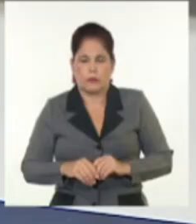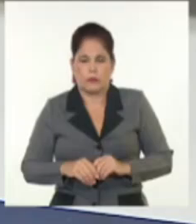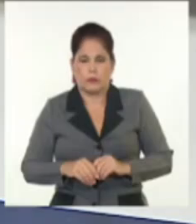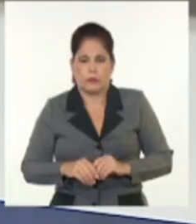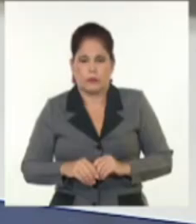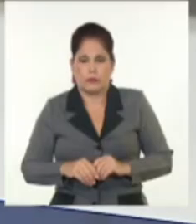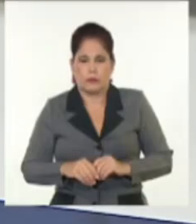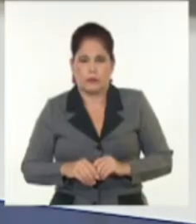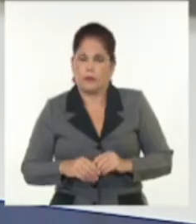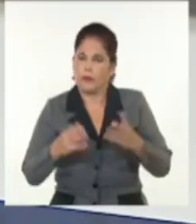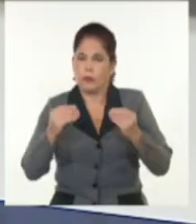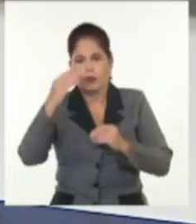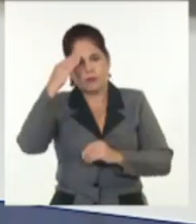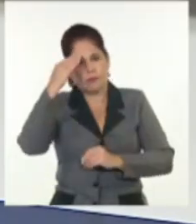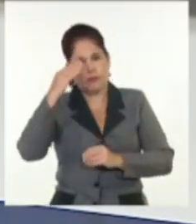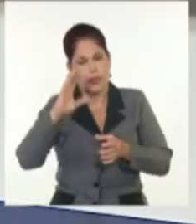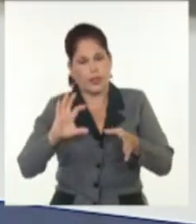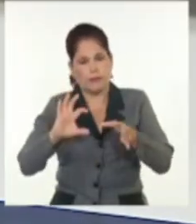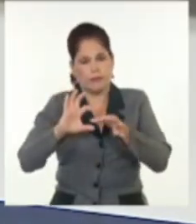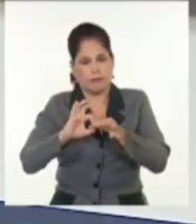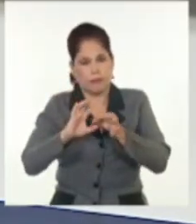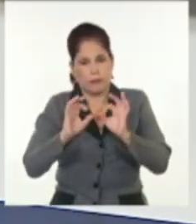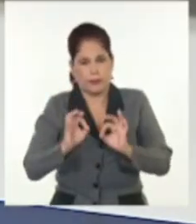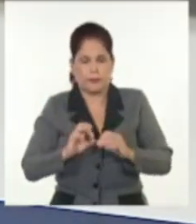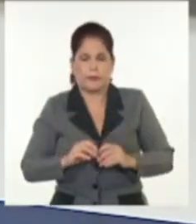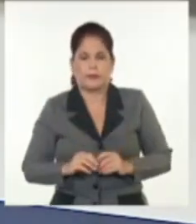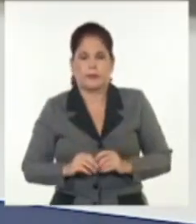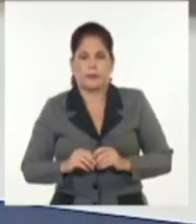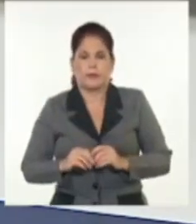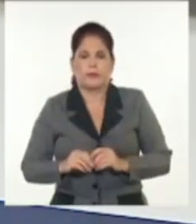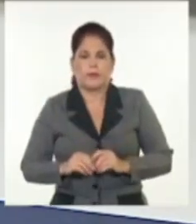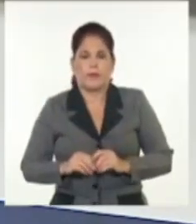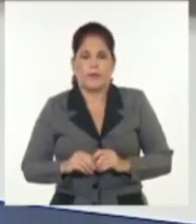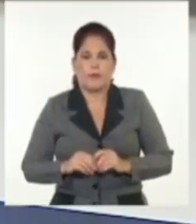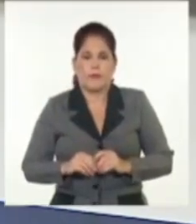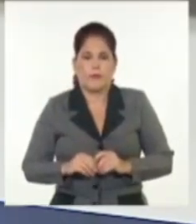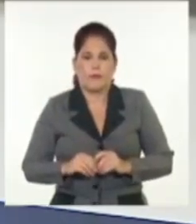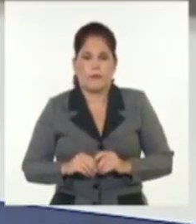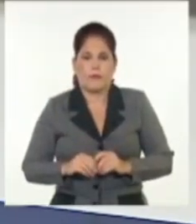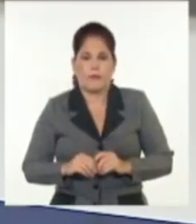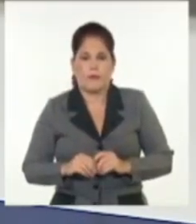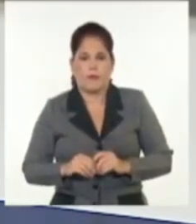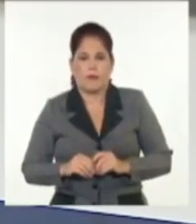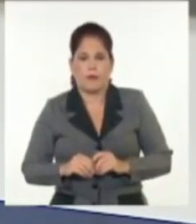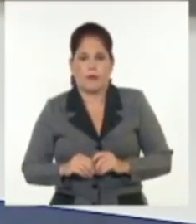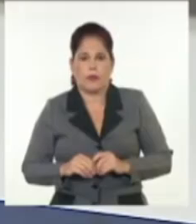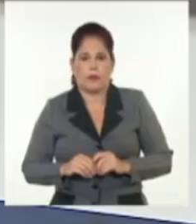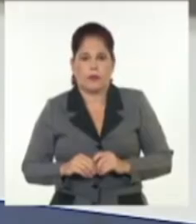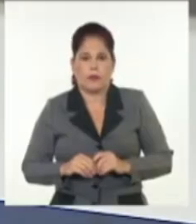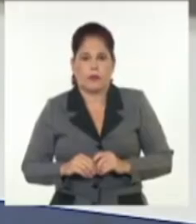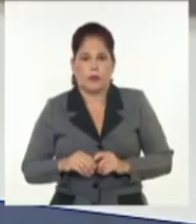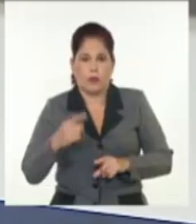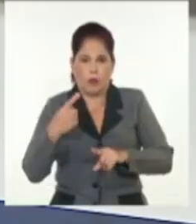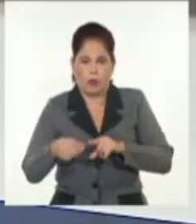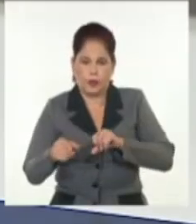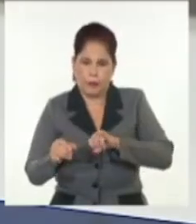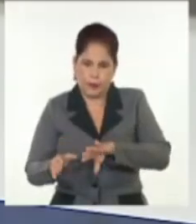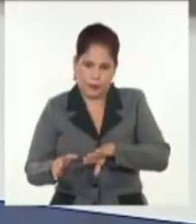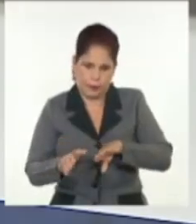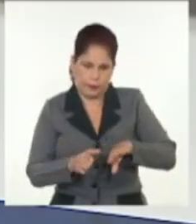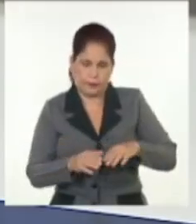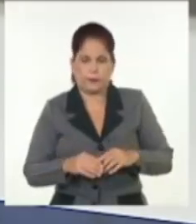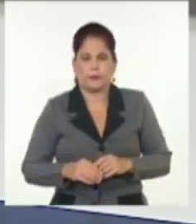Muchísimas gracias a ti, Joe Dennis, por estas precisiones desde Líbano. cuídense mucho. Nosotros vamos a continuar con más.